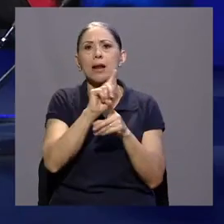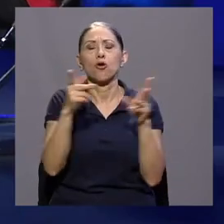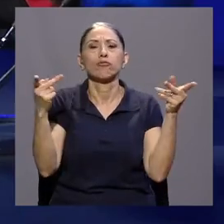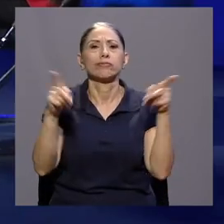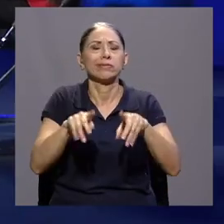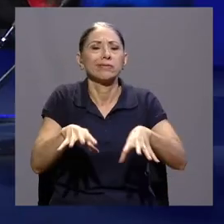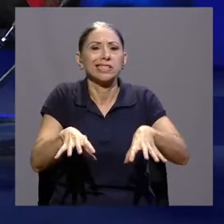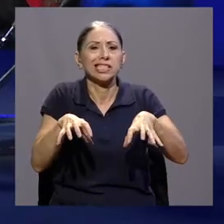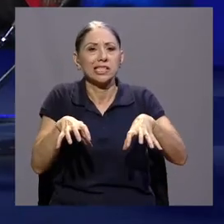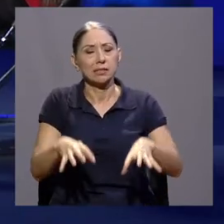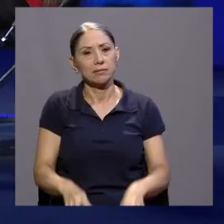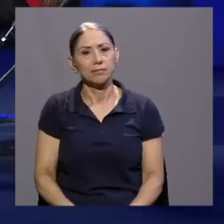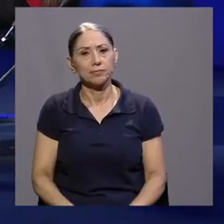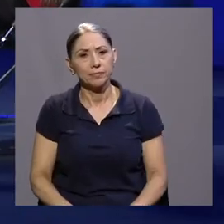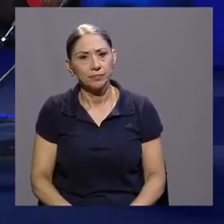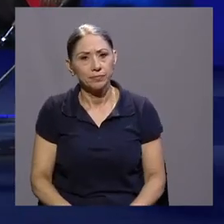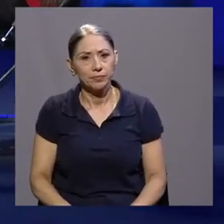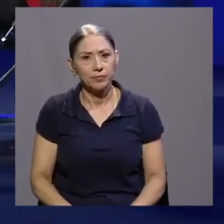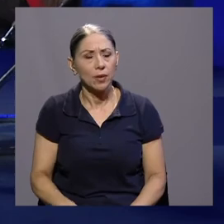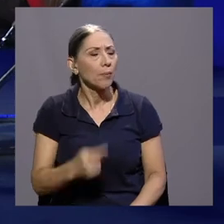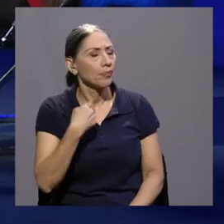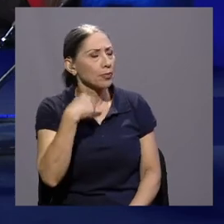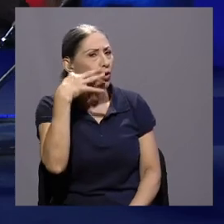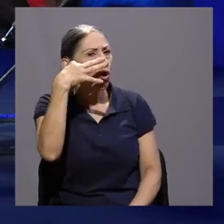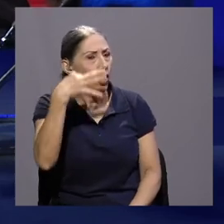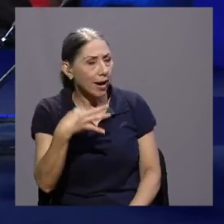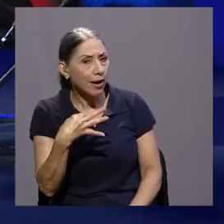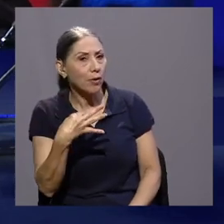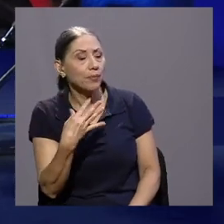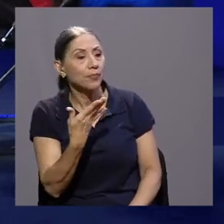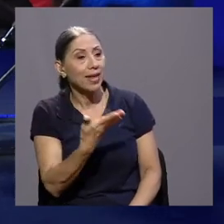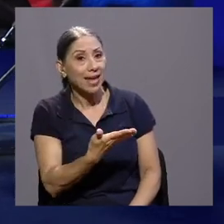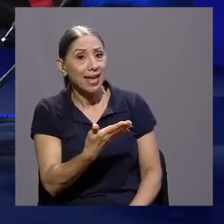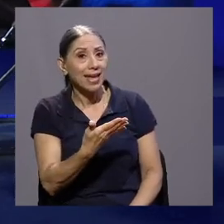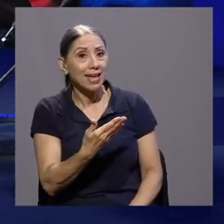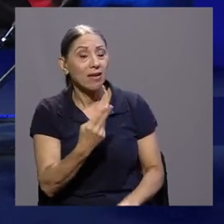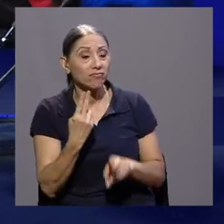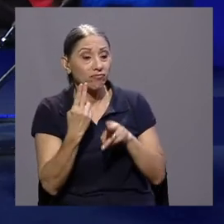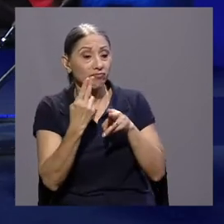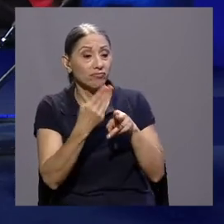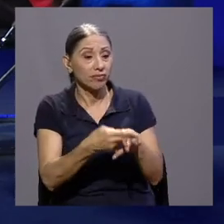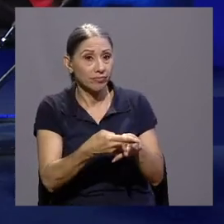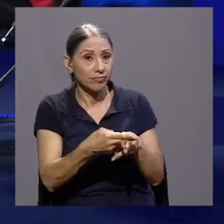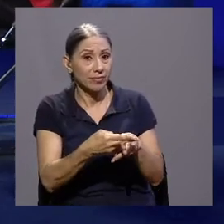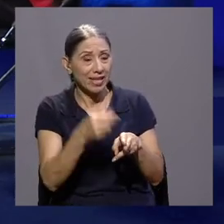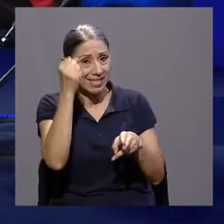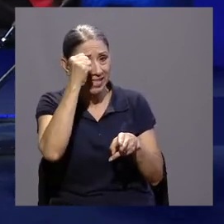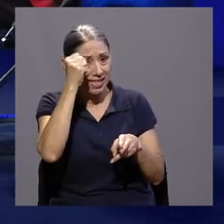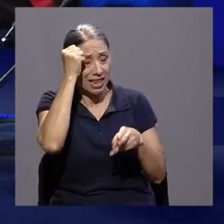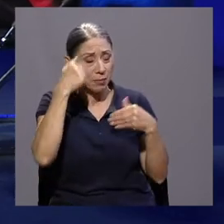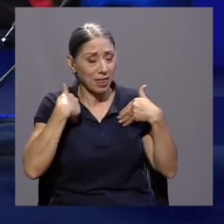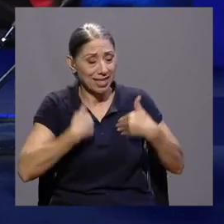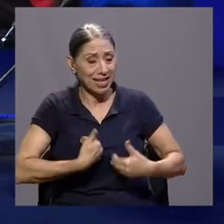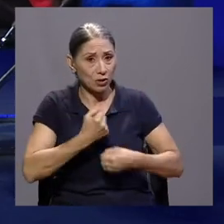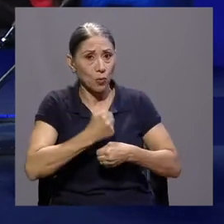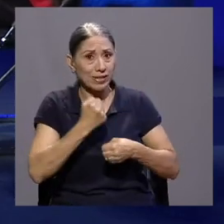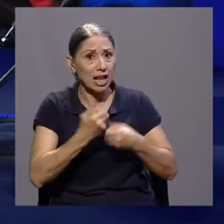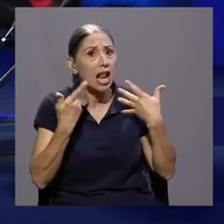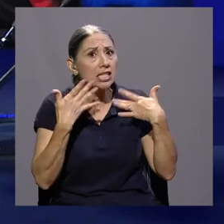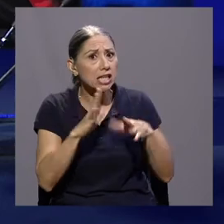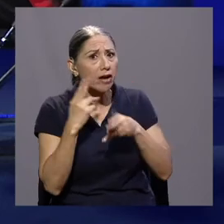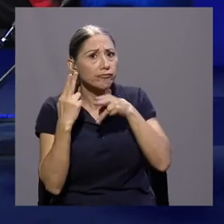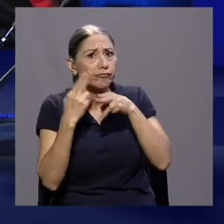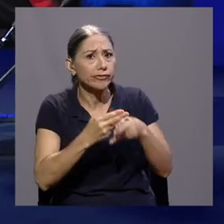Jacqueline, yo creo que la clasificación de enfermedad de este síndrome de desgaste ocupacional es muy importante para